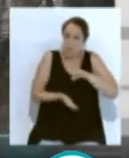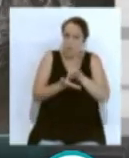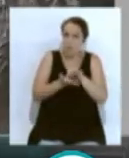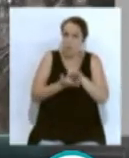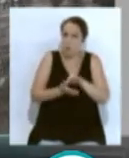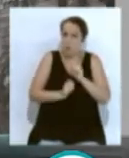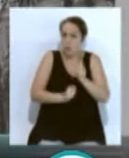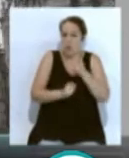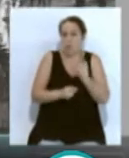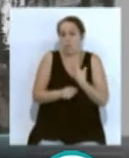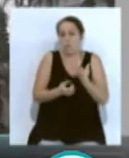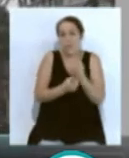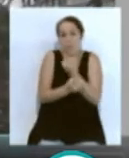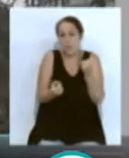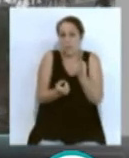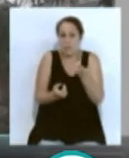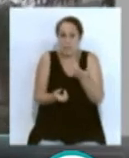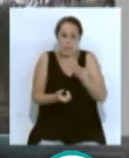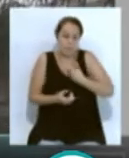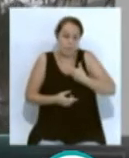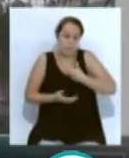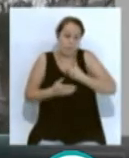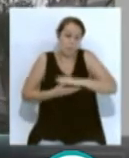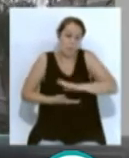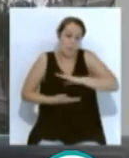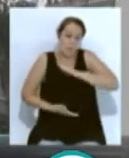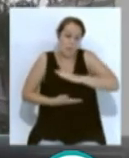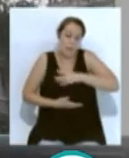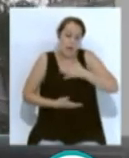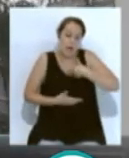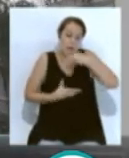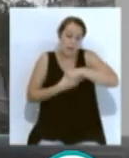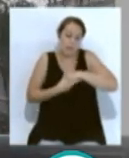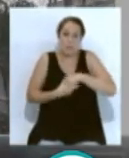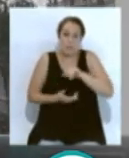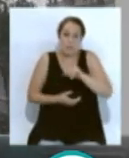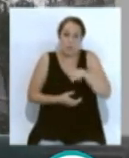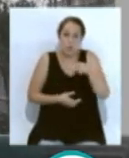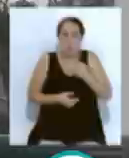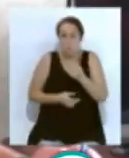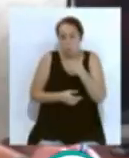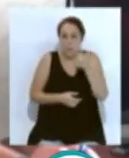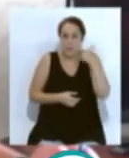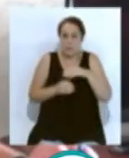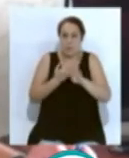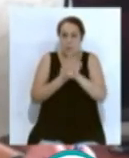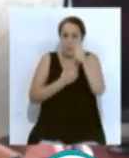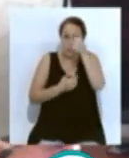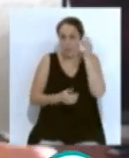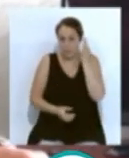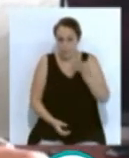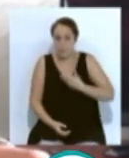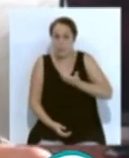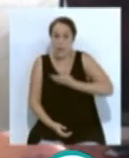de primera necesidad en la medida de nuestras competencias y un poquito más a nuestros vecinos y nuestras vecinas. González